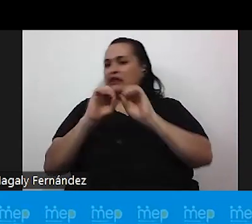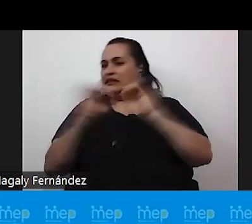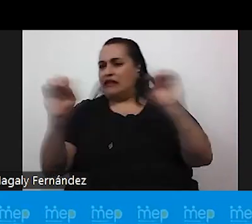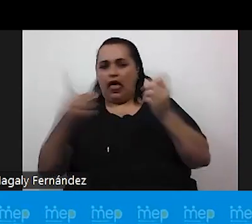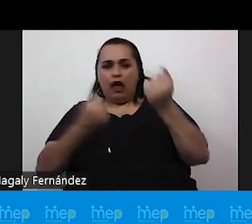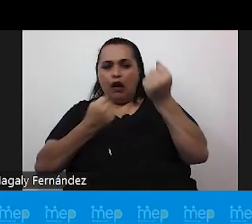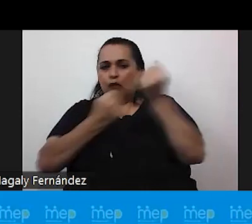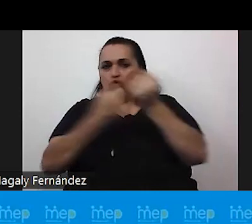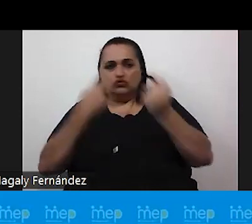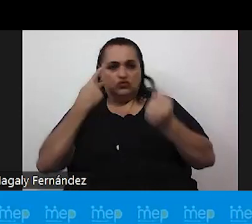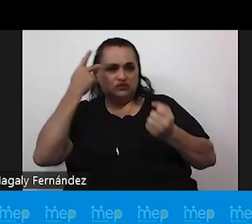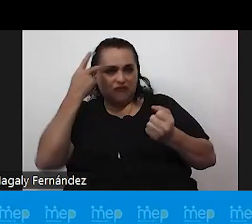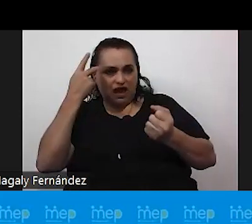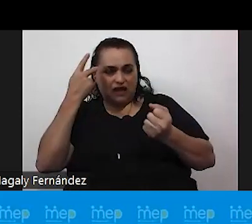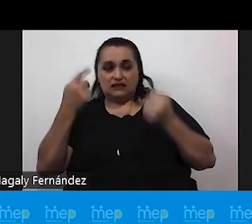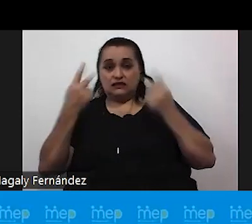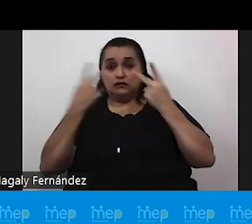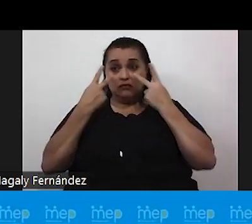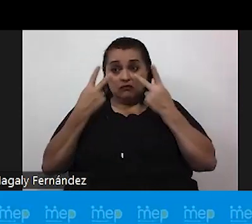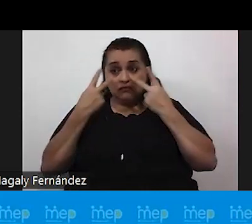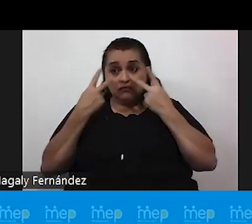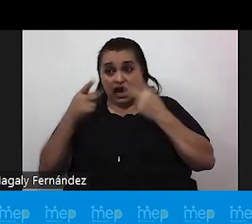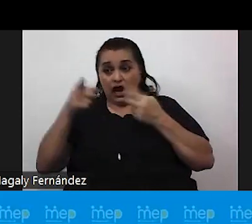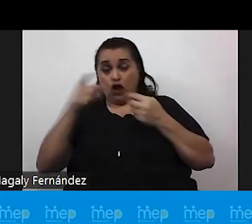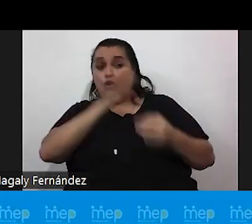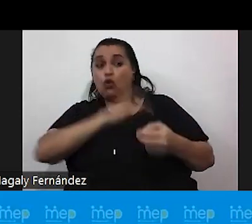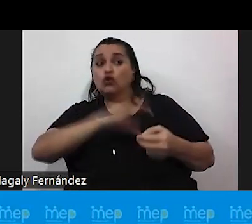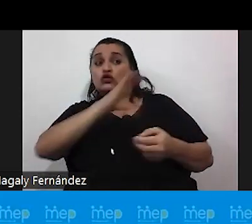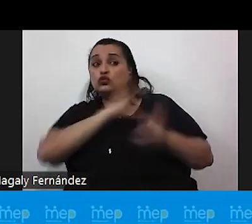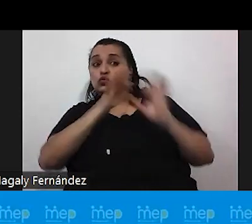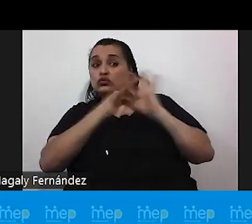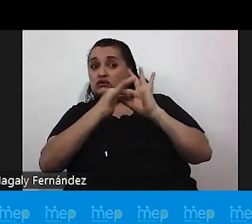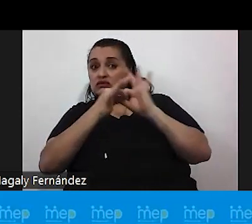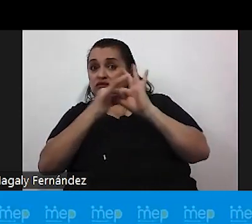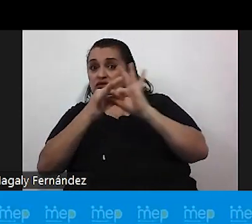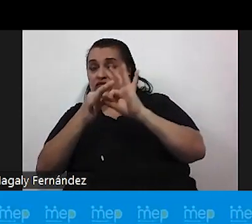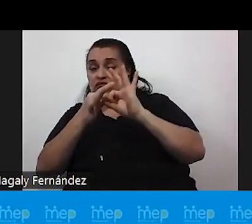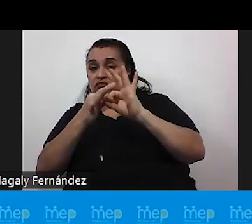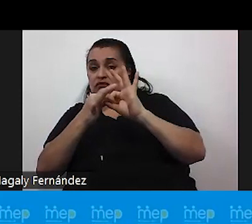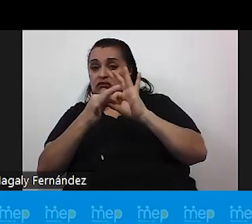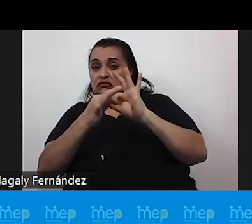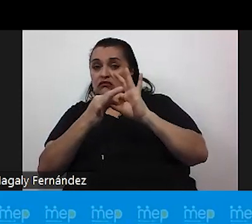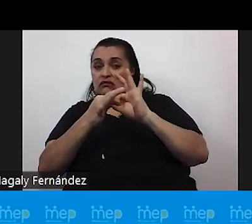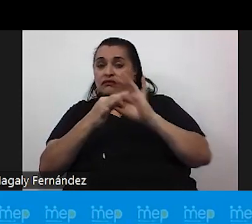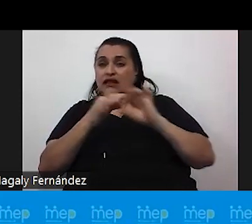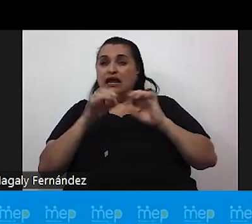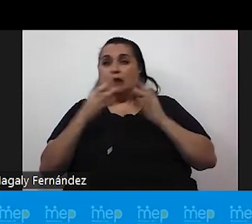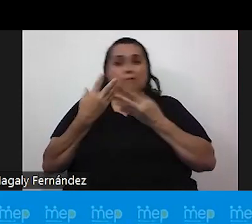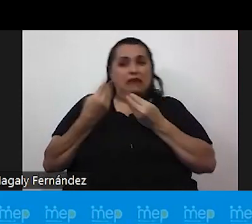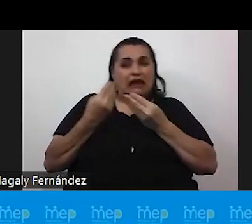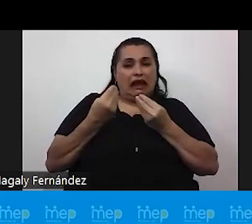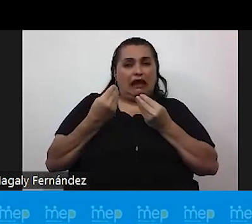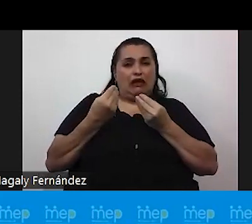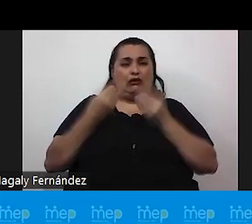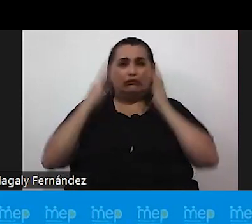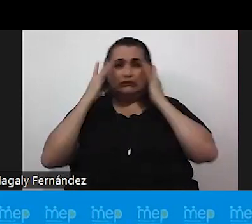y sea observable comportamientos asociados a a miedos temores